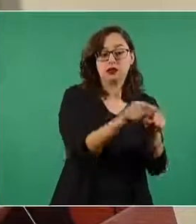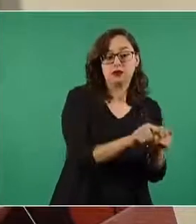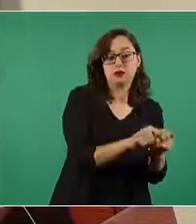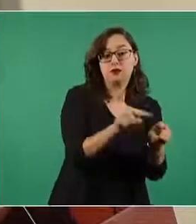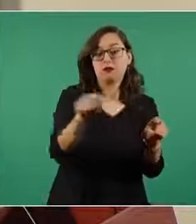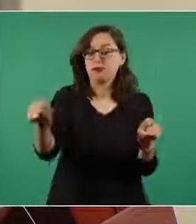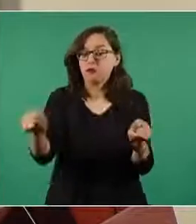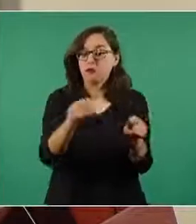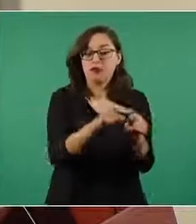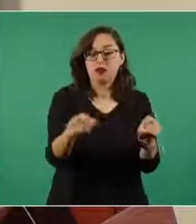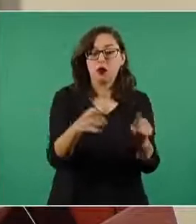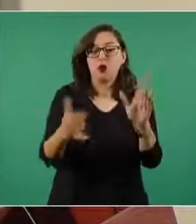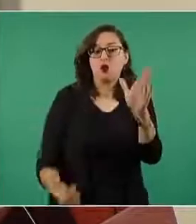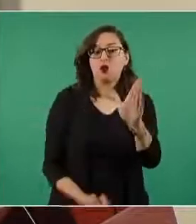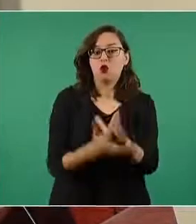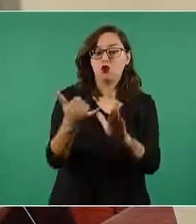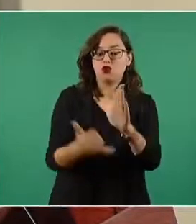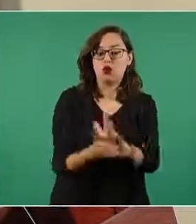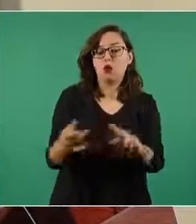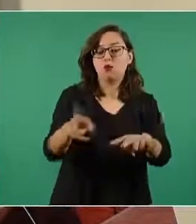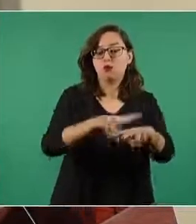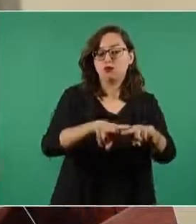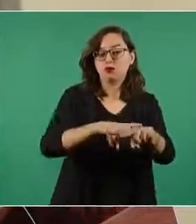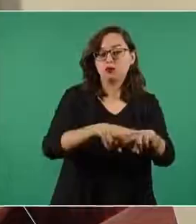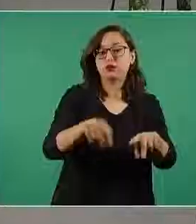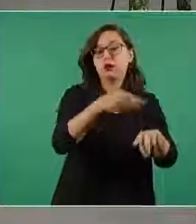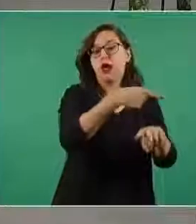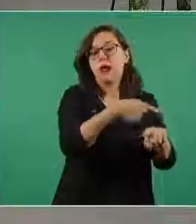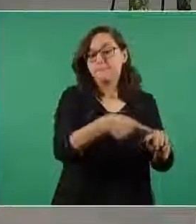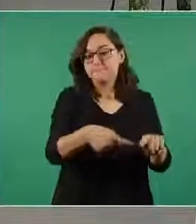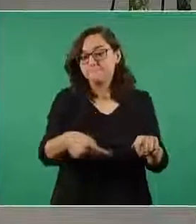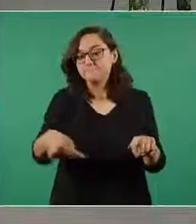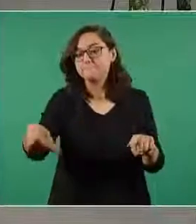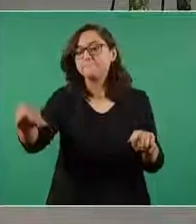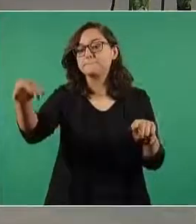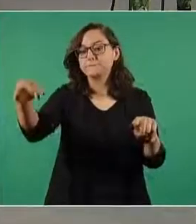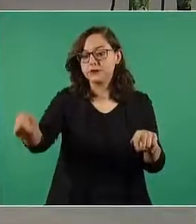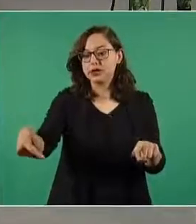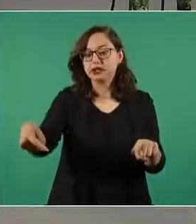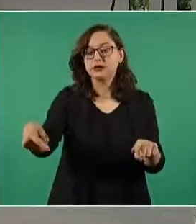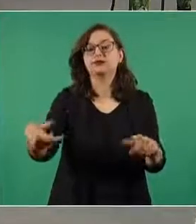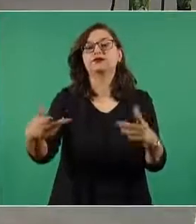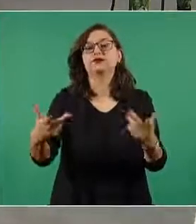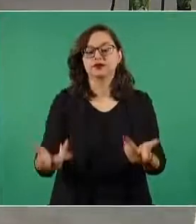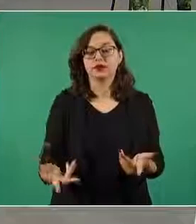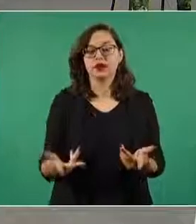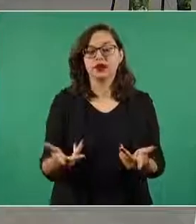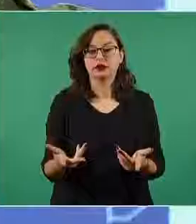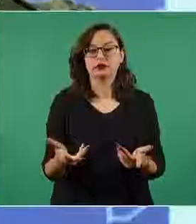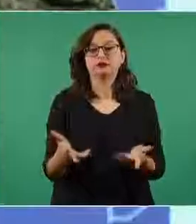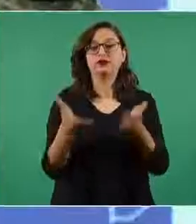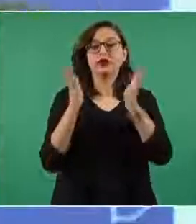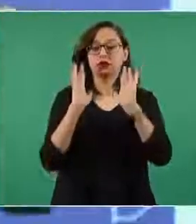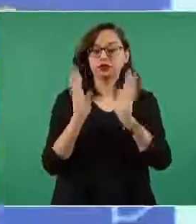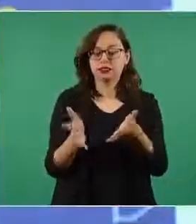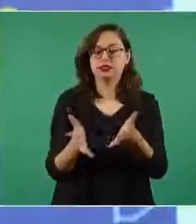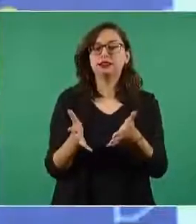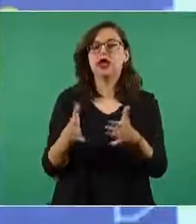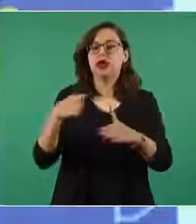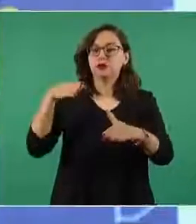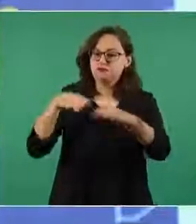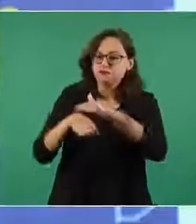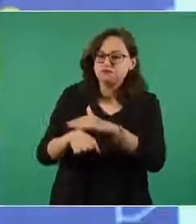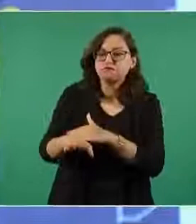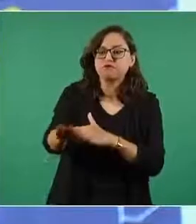de conexión donde están nuestras instalaciones por todo este corredor inclusive nos deprimimos 10 metros y entramos en el gran estacionamiento donde